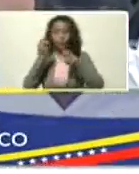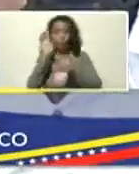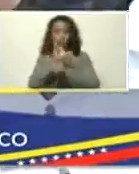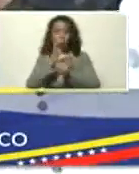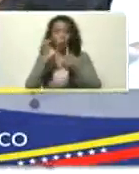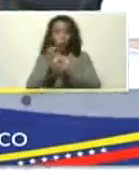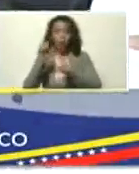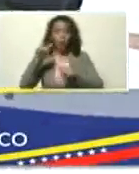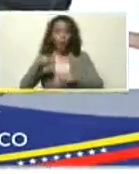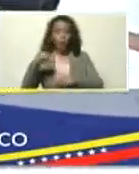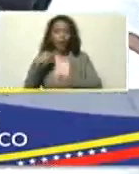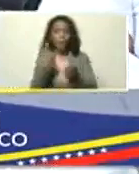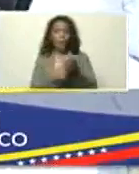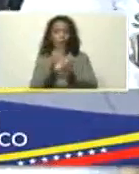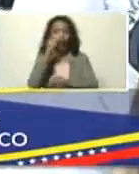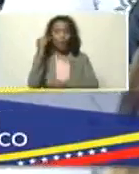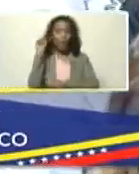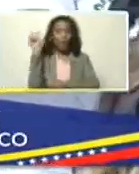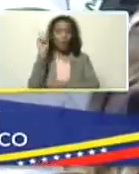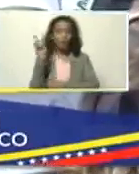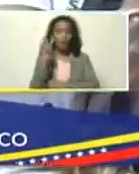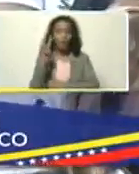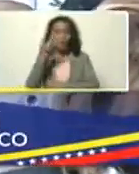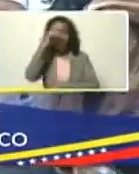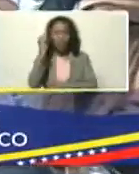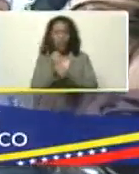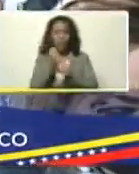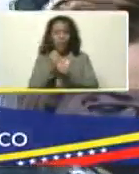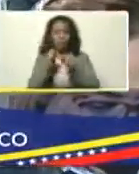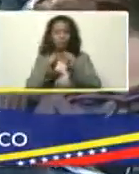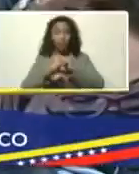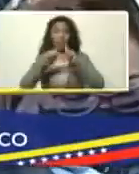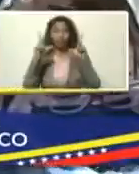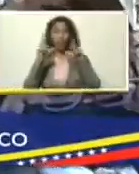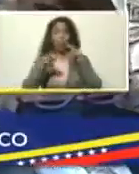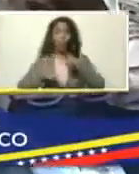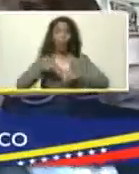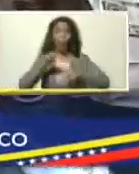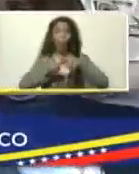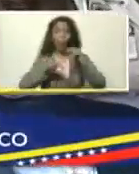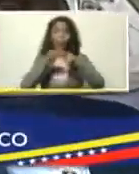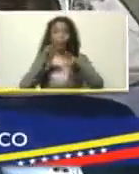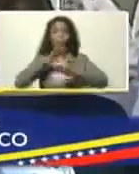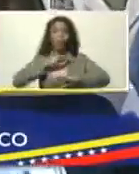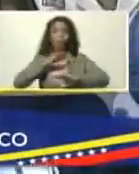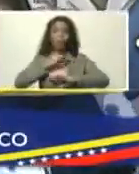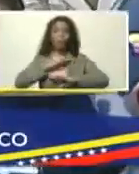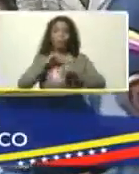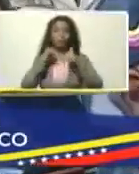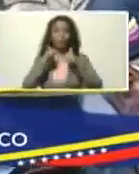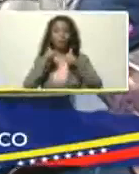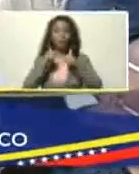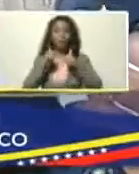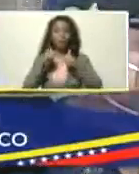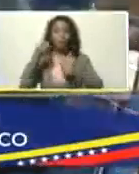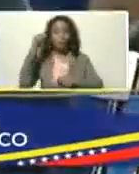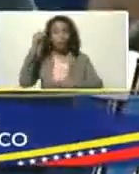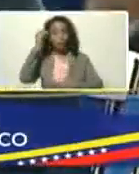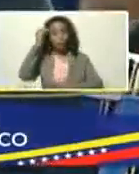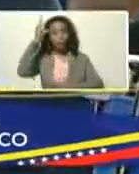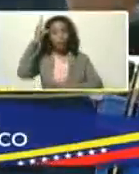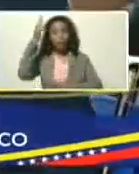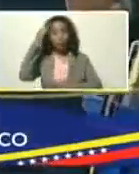venezolanos, hermanos, compatriotas, están haciendo, un trabajo admirable, de construcción, de bienestar, presidente, desde el conocimiento,